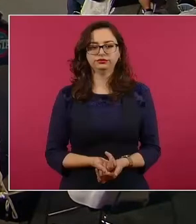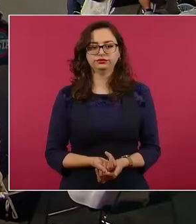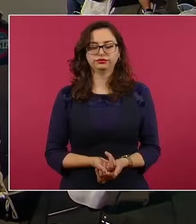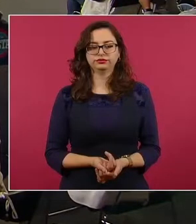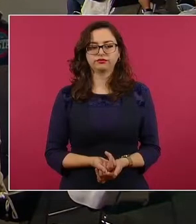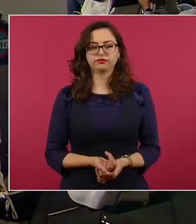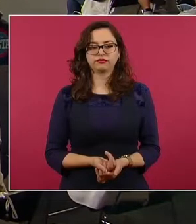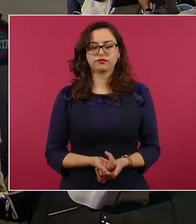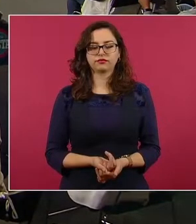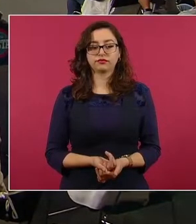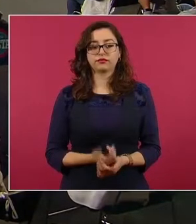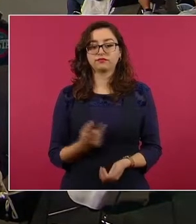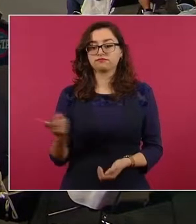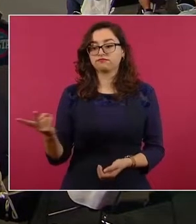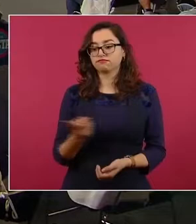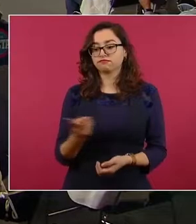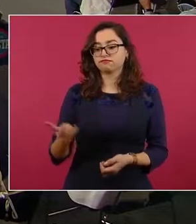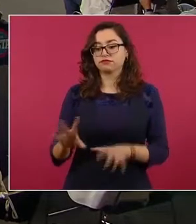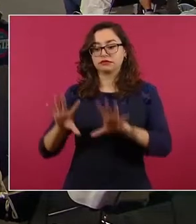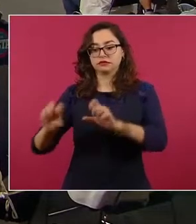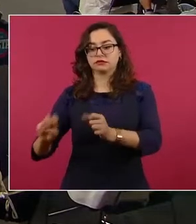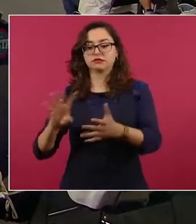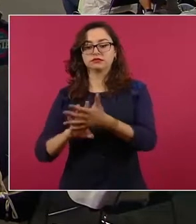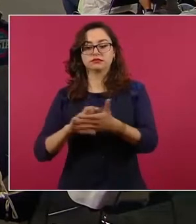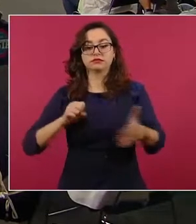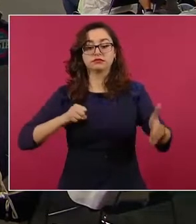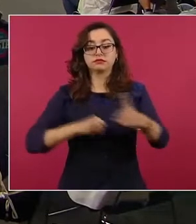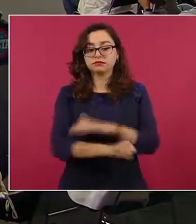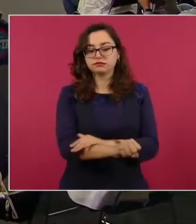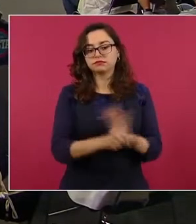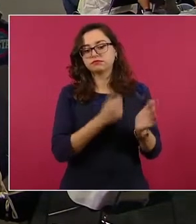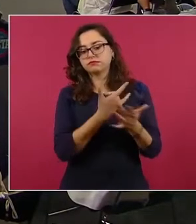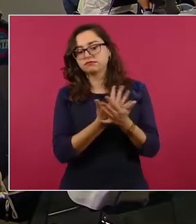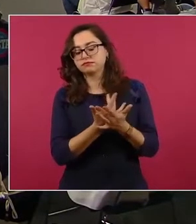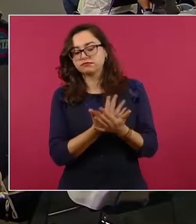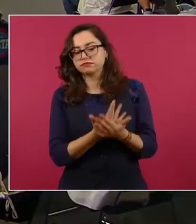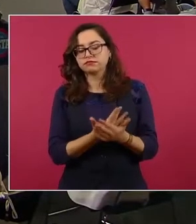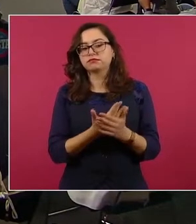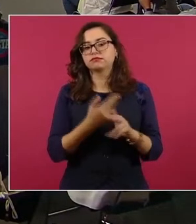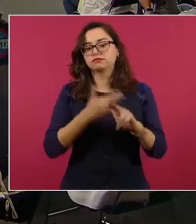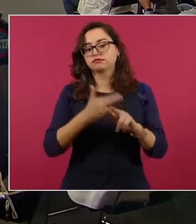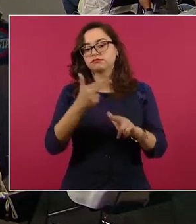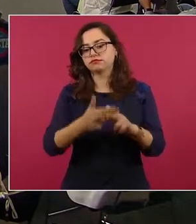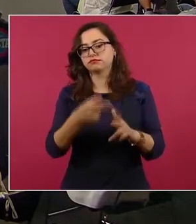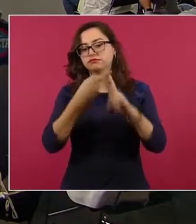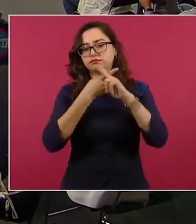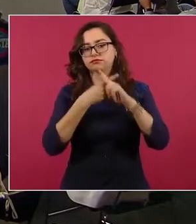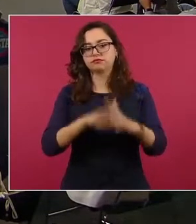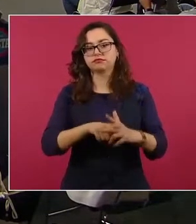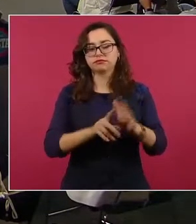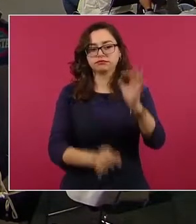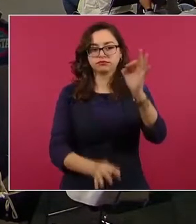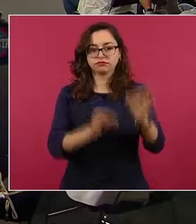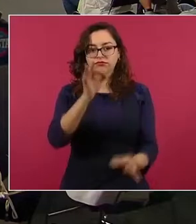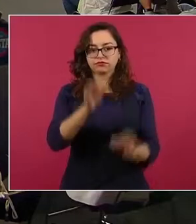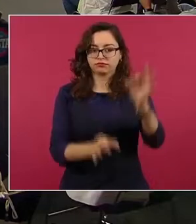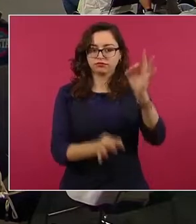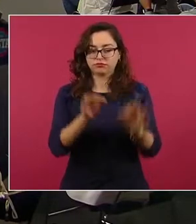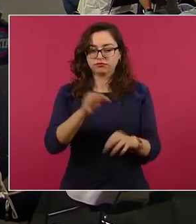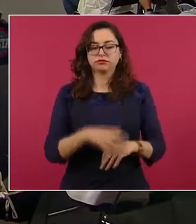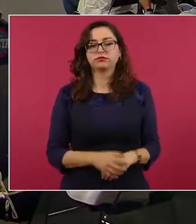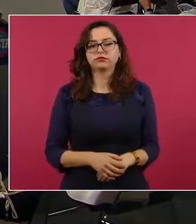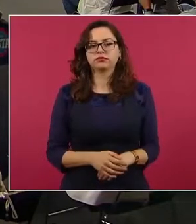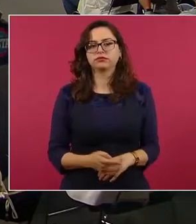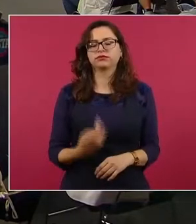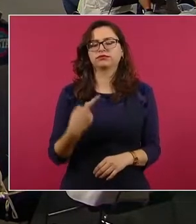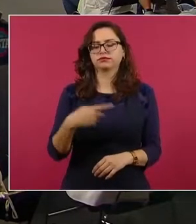pendiente su vinculación a proceso penal. Sin embargo, vale la pena señalar, siguiente, algunos antecedentes,